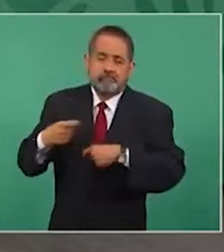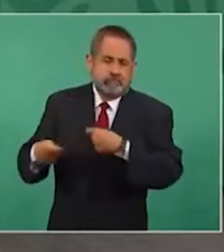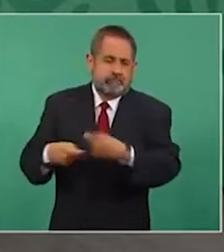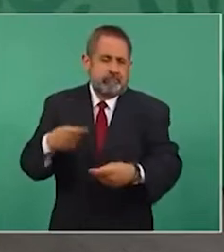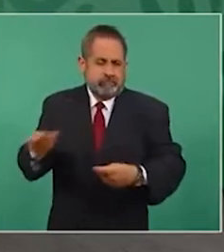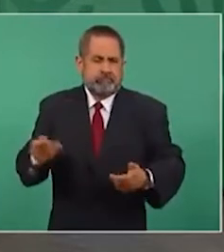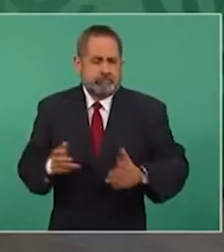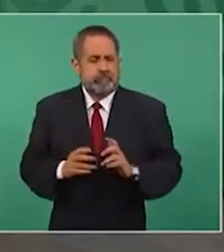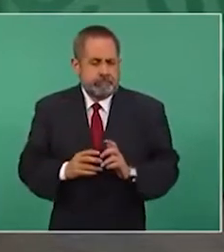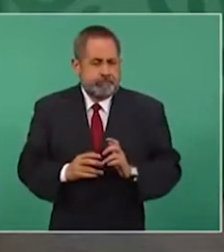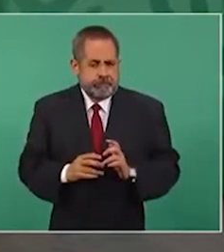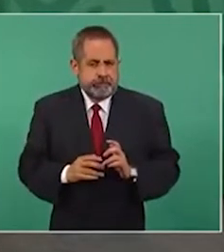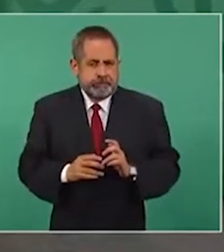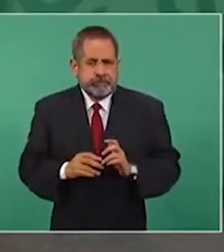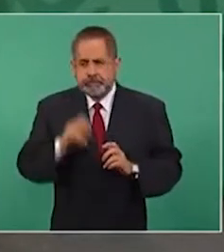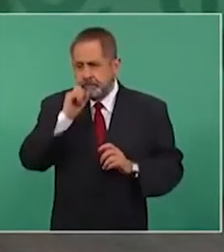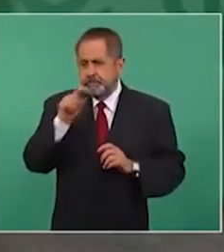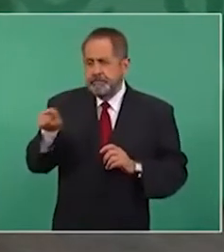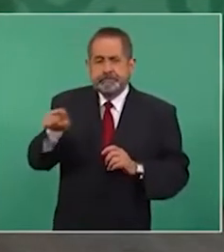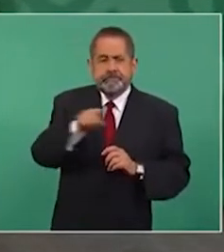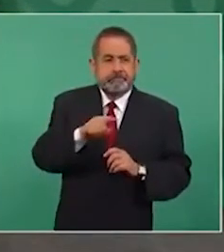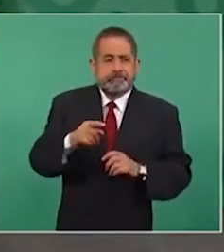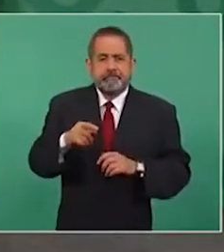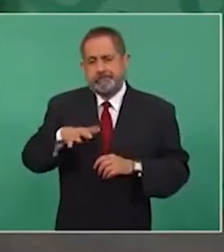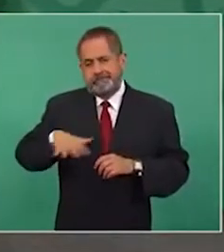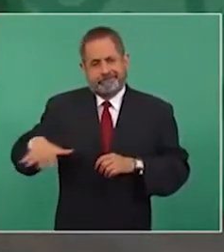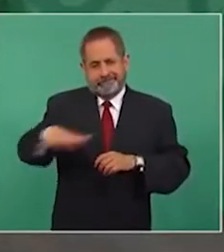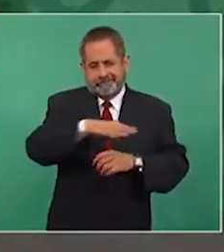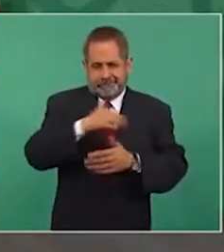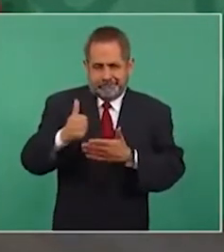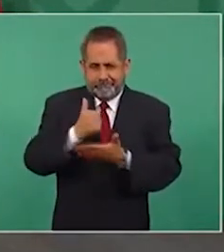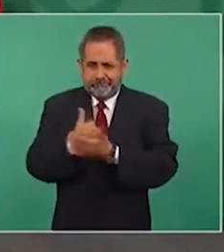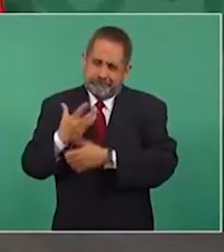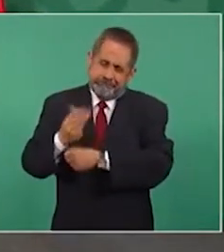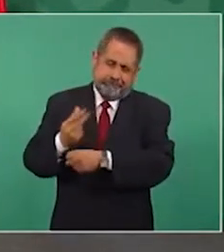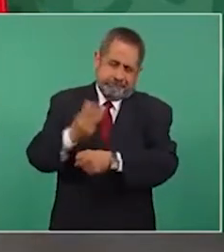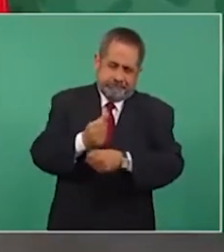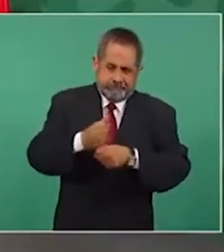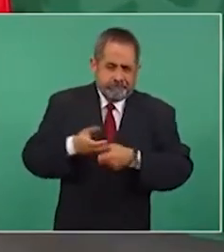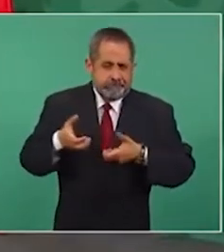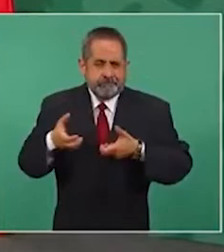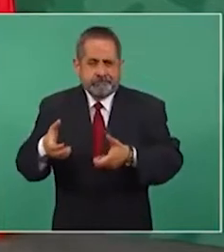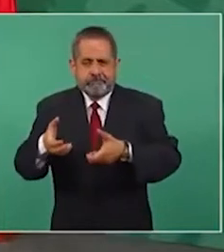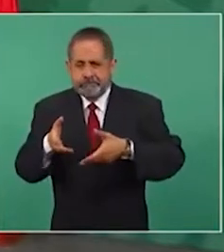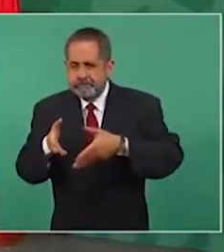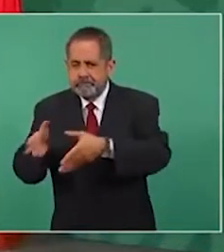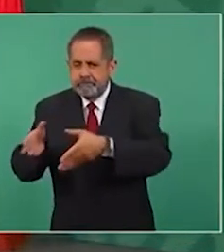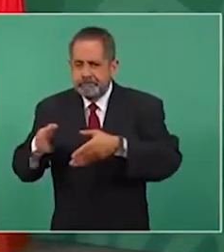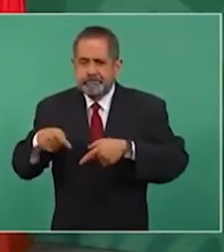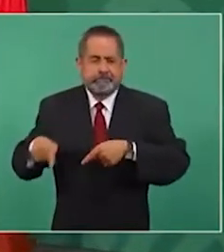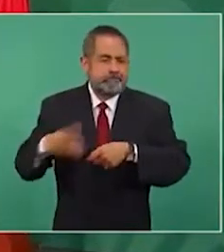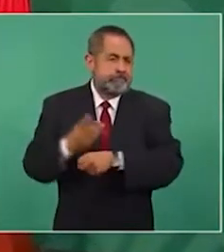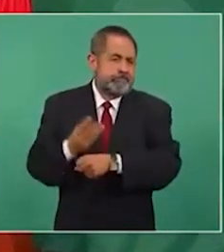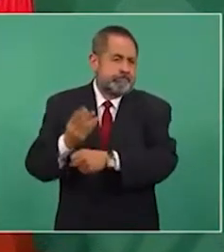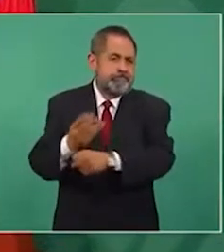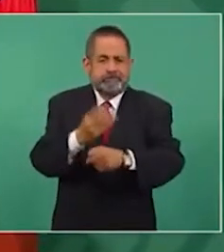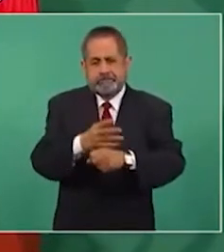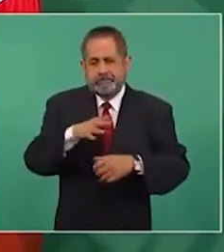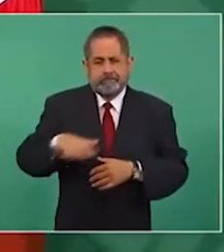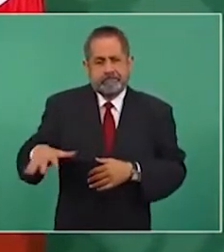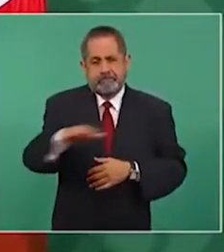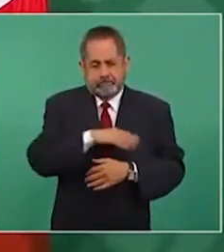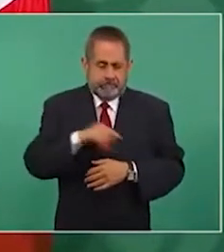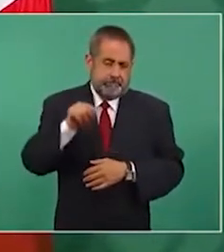el reparar la infraestructura, caminos, todo lo que se debe de hacer